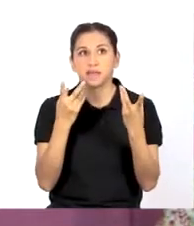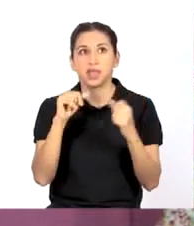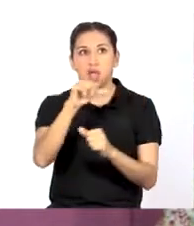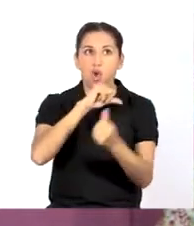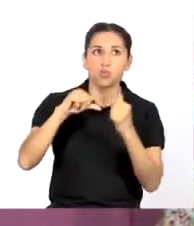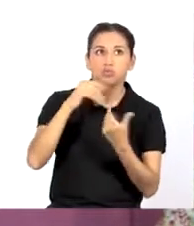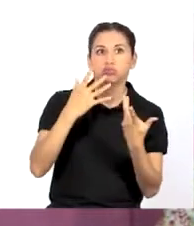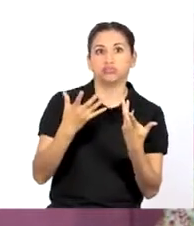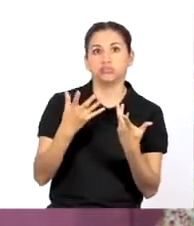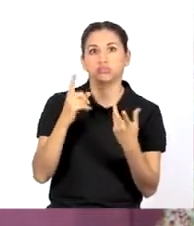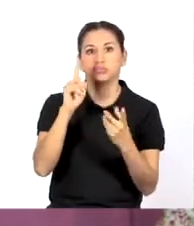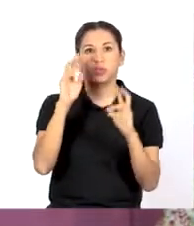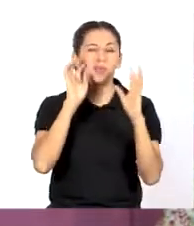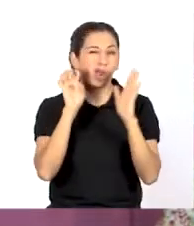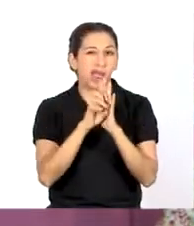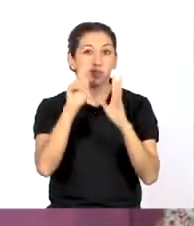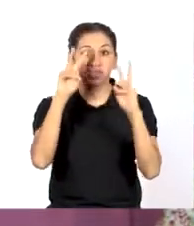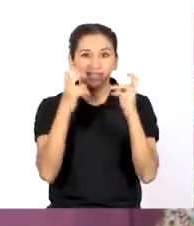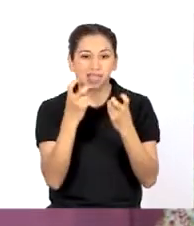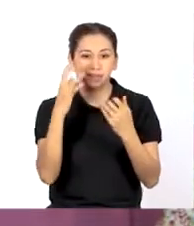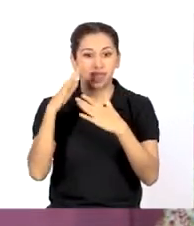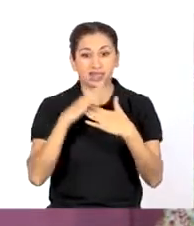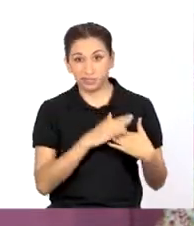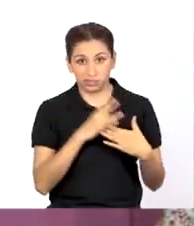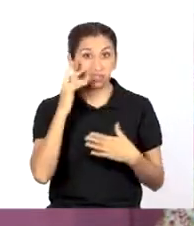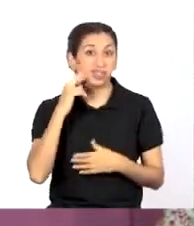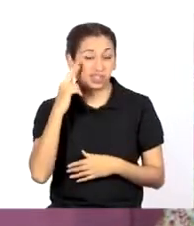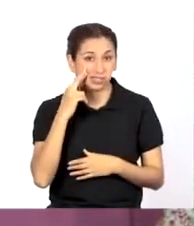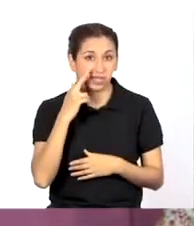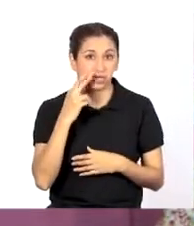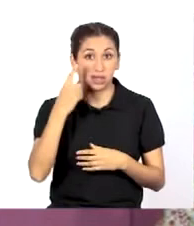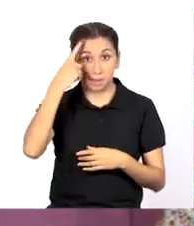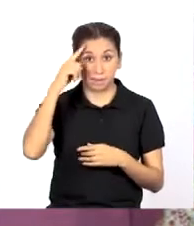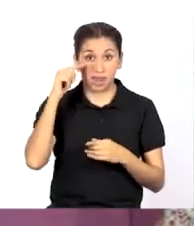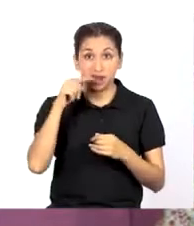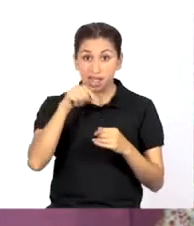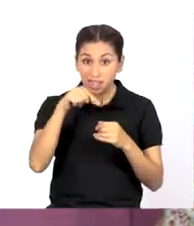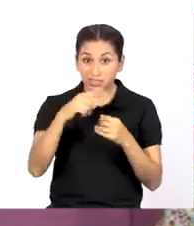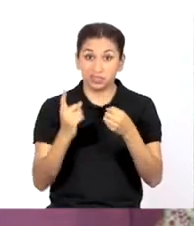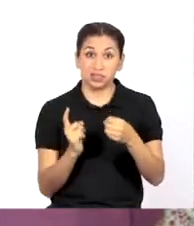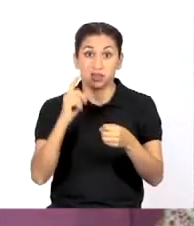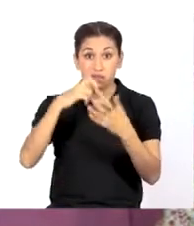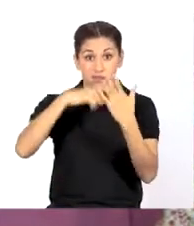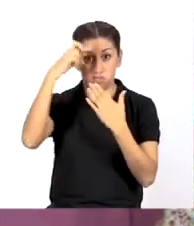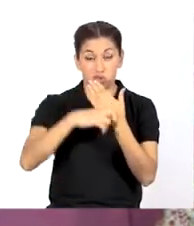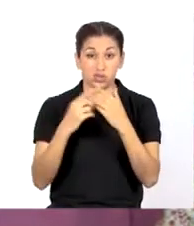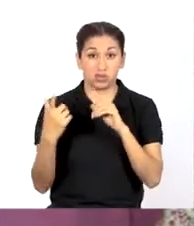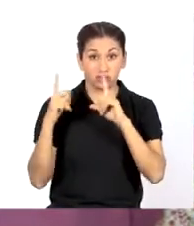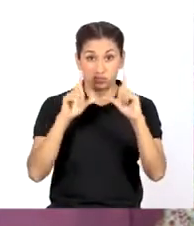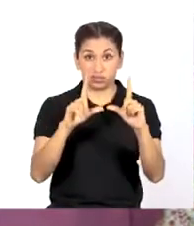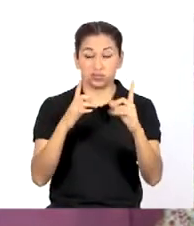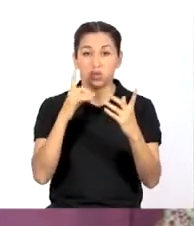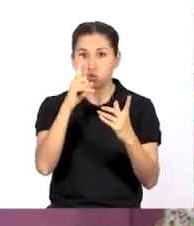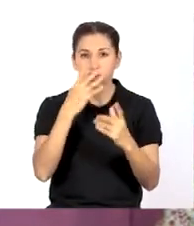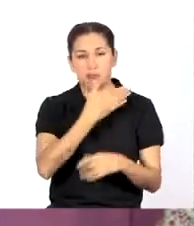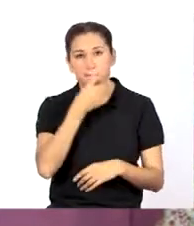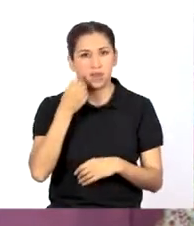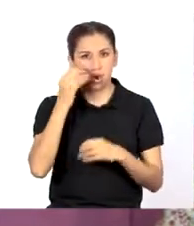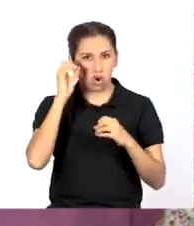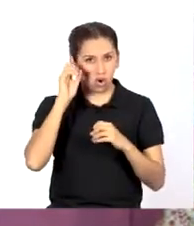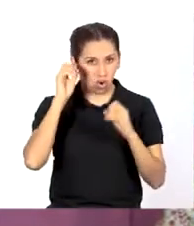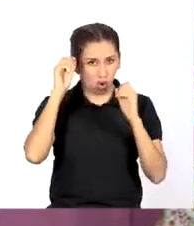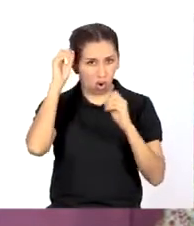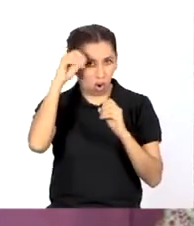-racial. Como hablamos en el programa anterior, para este tipo de situaciones, los proyectos participativos son una de las mejores